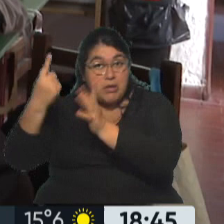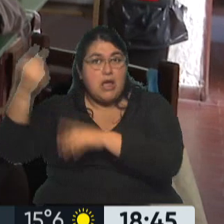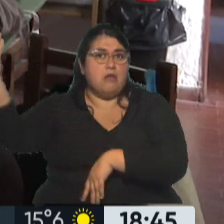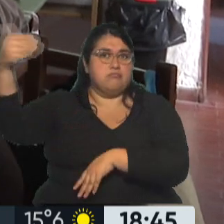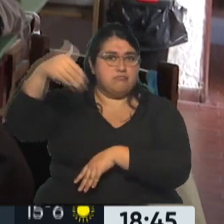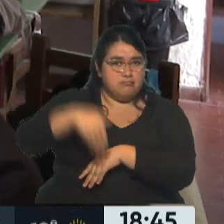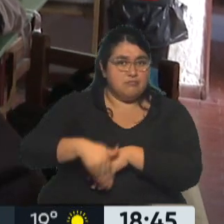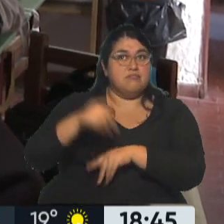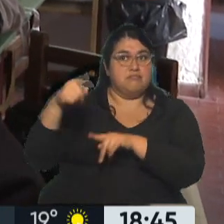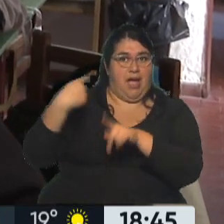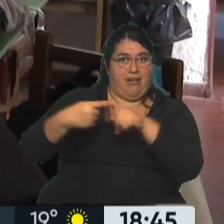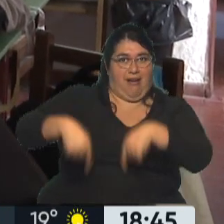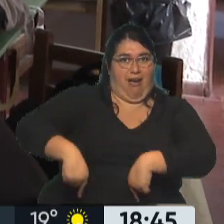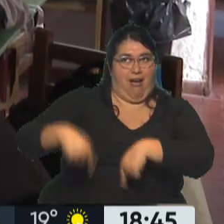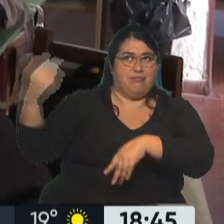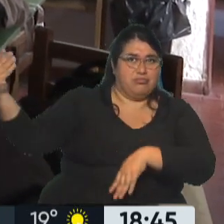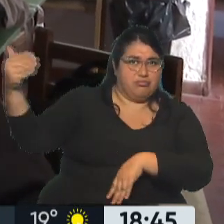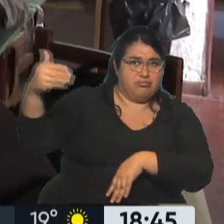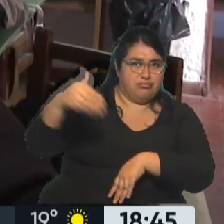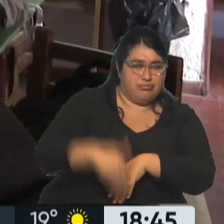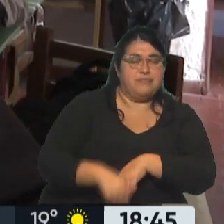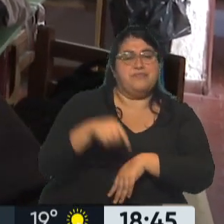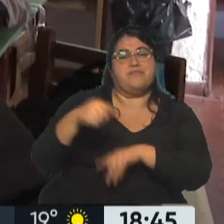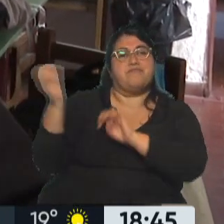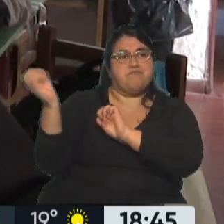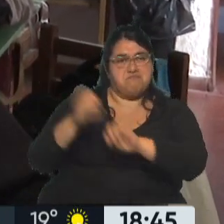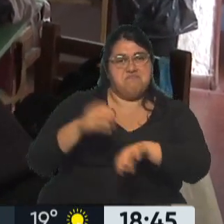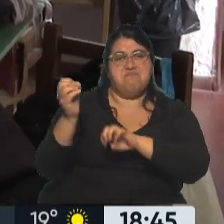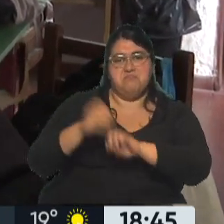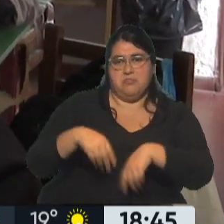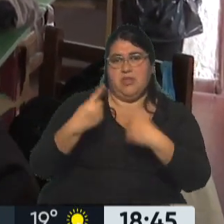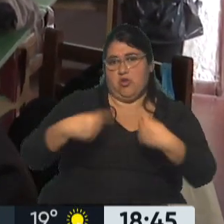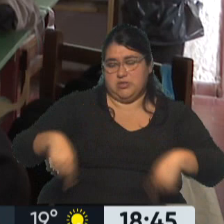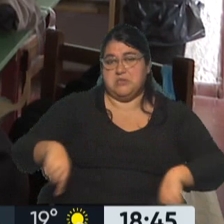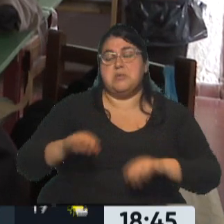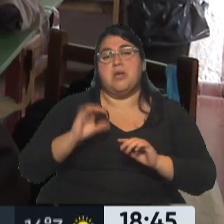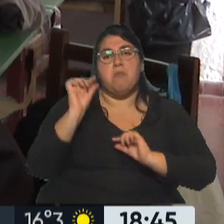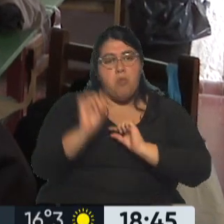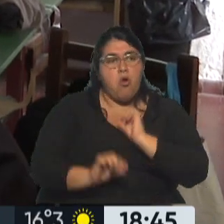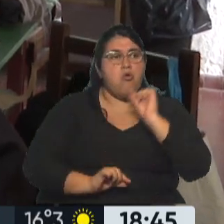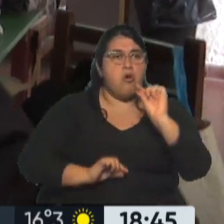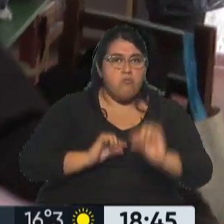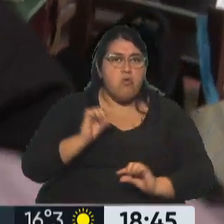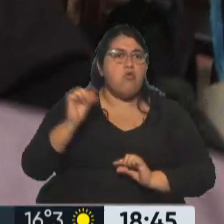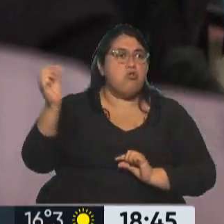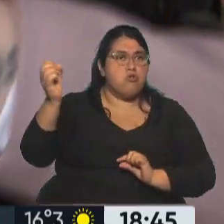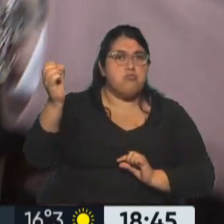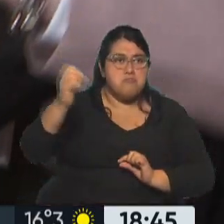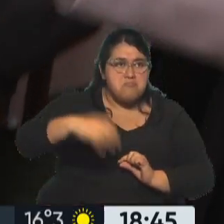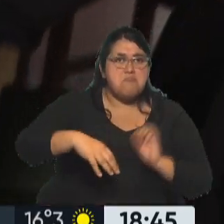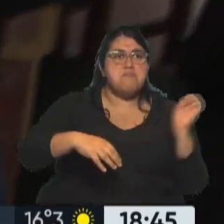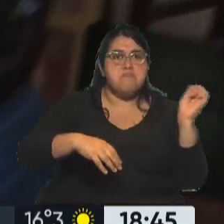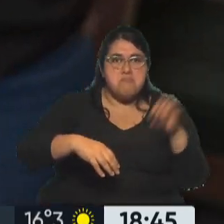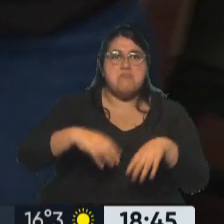que se vinieron hasta acá para traer lo poquito que habían podido juntar, pero así de a poquito y de a poquito fuimos pudiendo